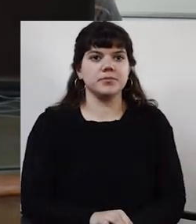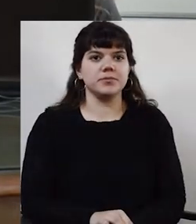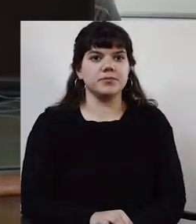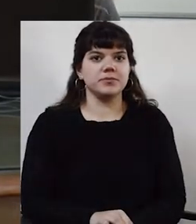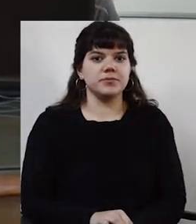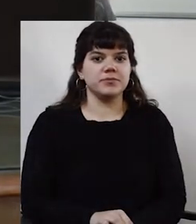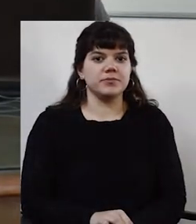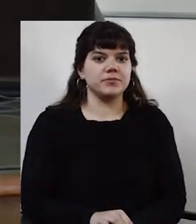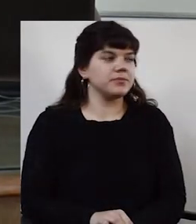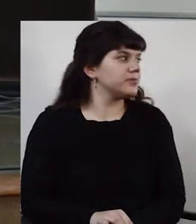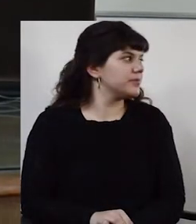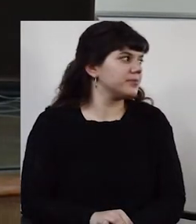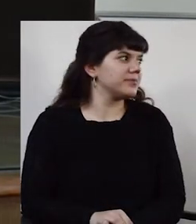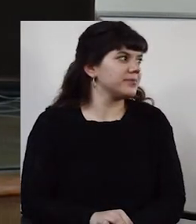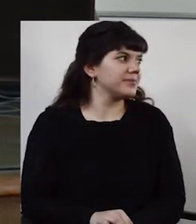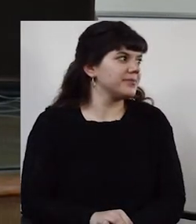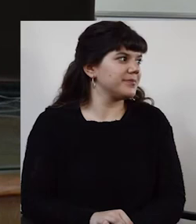Usted por retorno. ¡Qué bien!